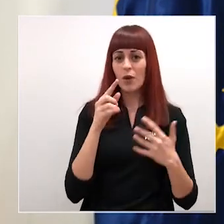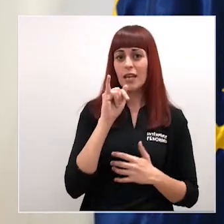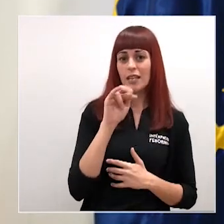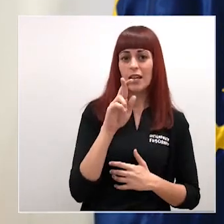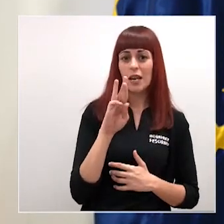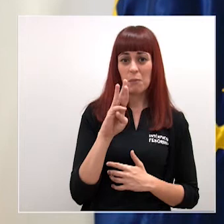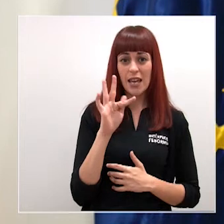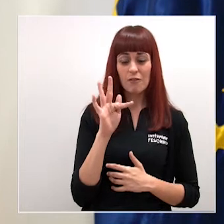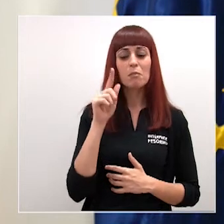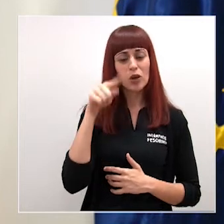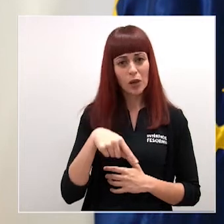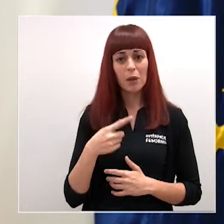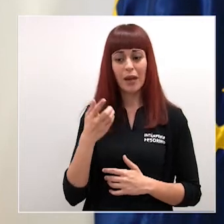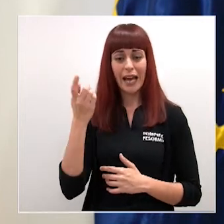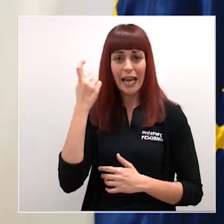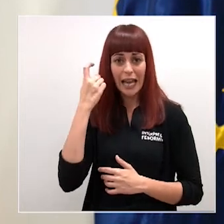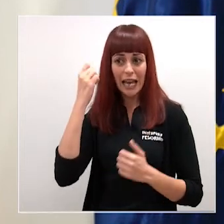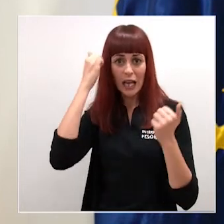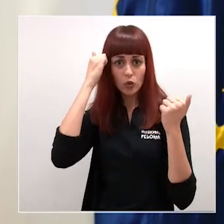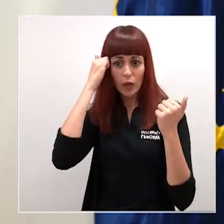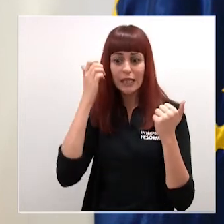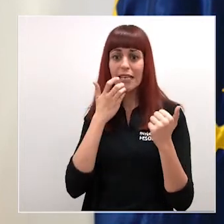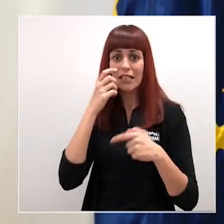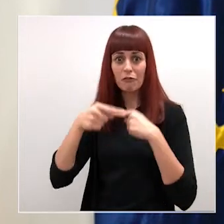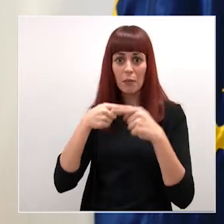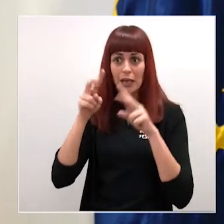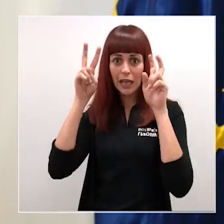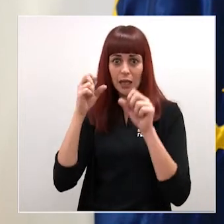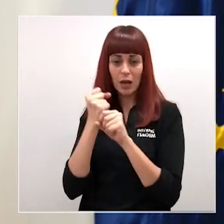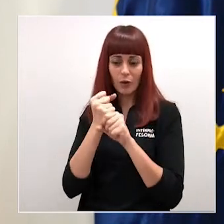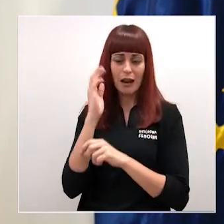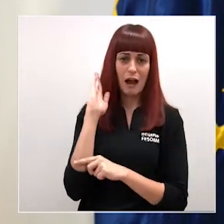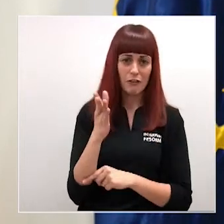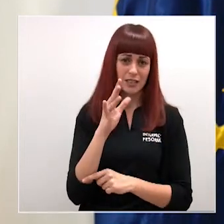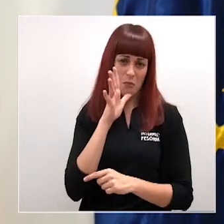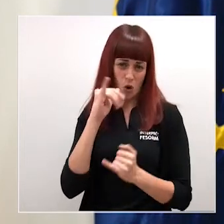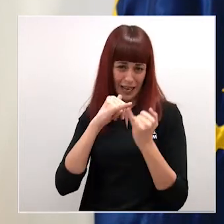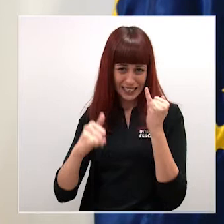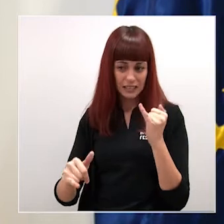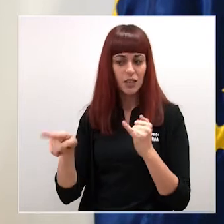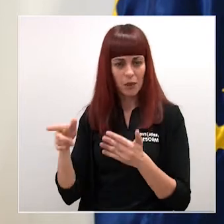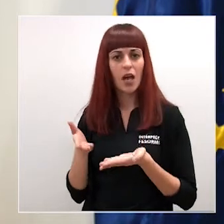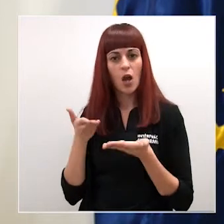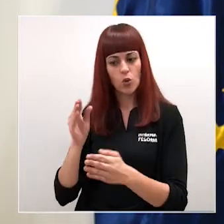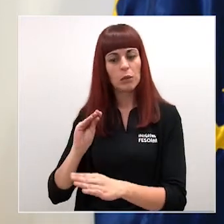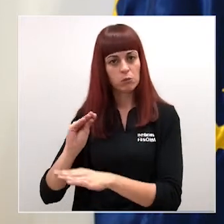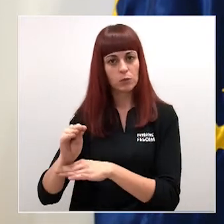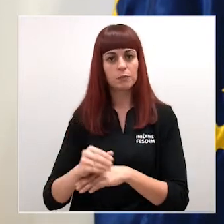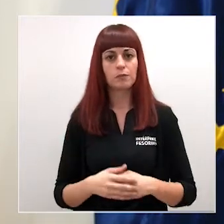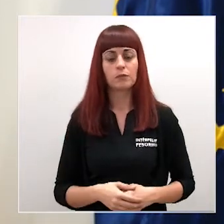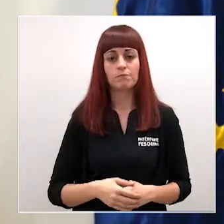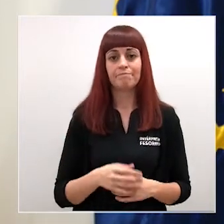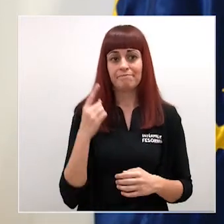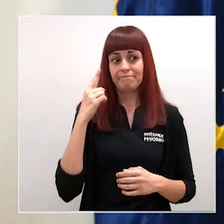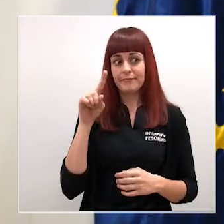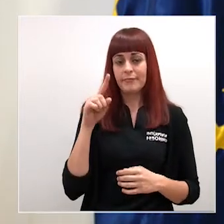renta familiar para aquellos estudiantes que su familia haya sido afectada en materia laboral o económica por la crisis derivada de la pandemia es decir tener en cuenta el cese